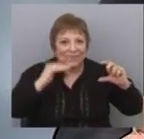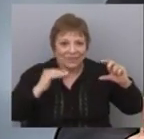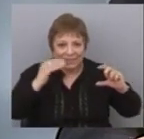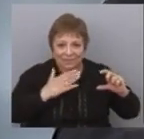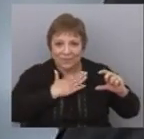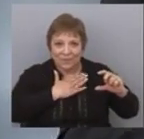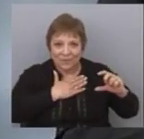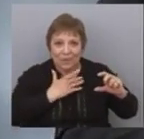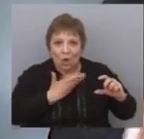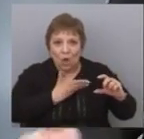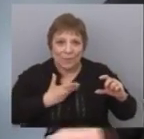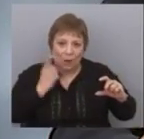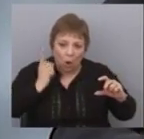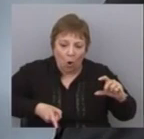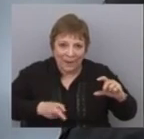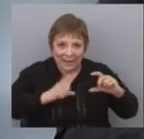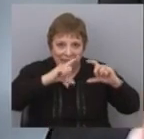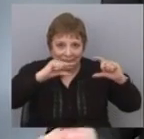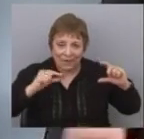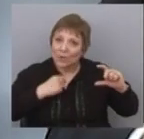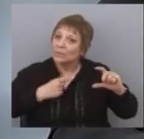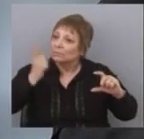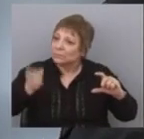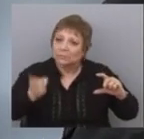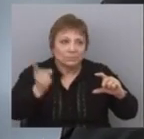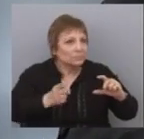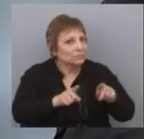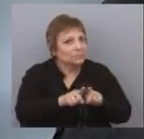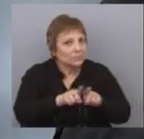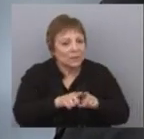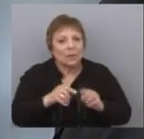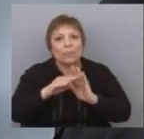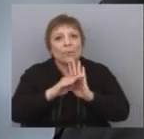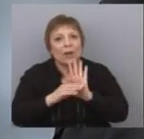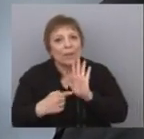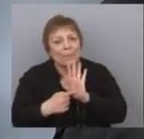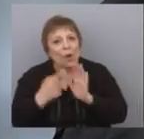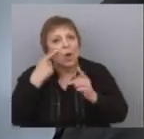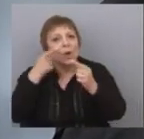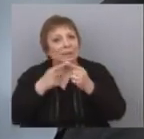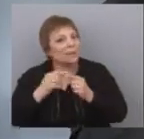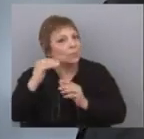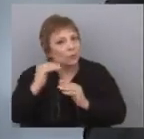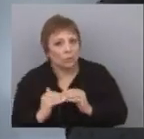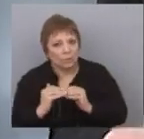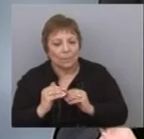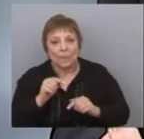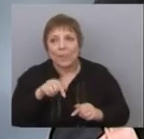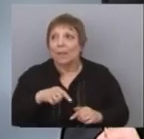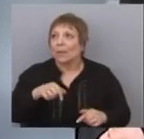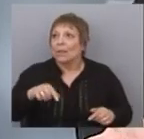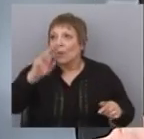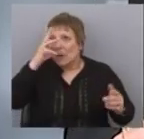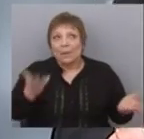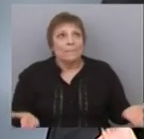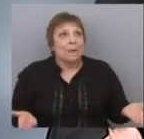el propio gobierno y somos exigentes con eso y está planteado también en nuestro programa, es un objetivo que tenemos. Ahora, un país que crece